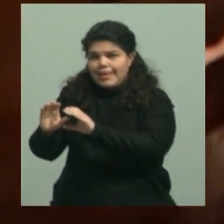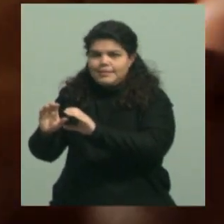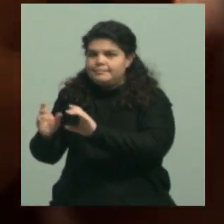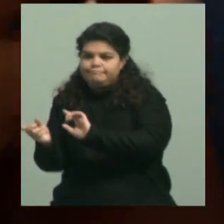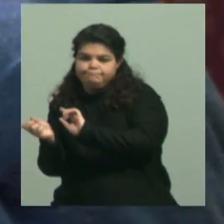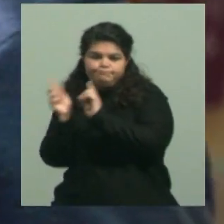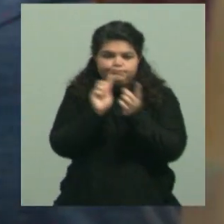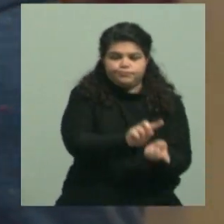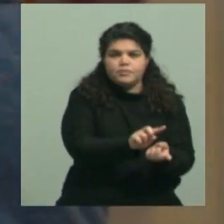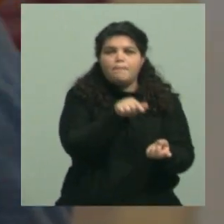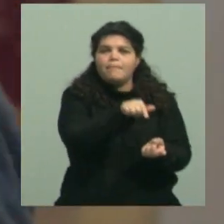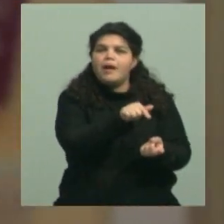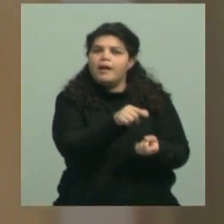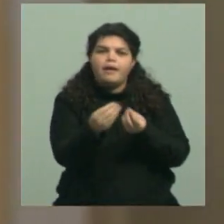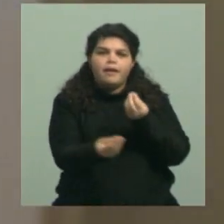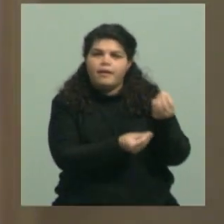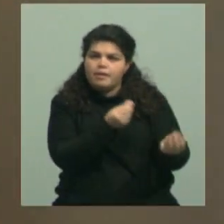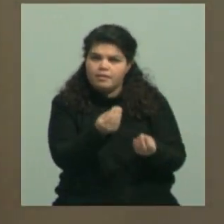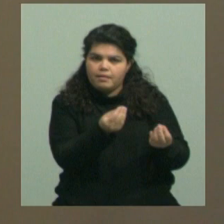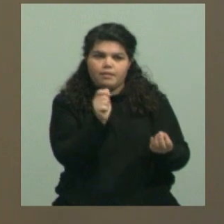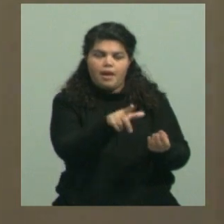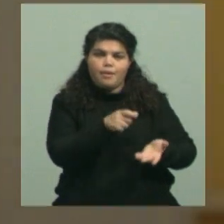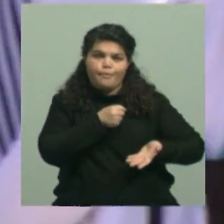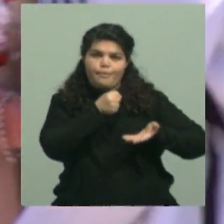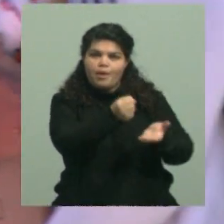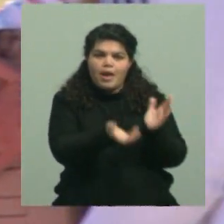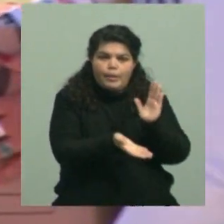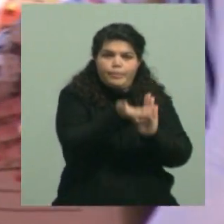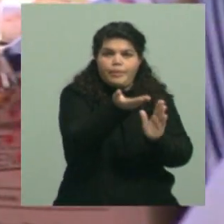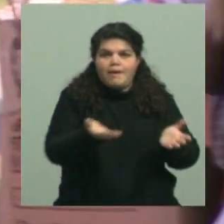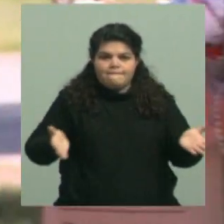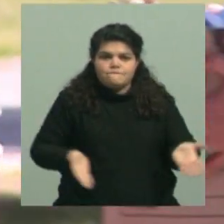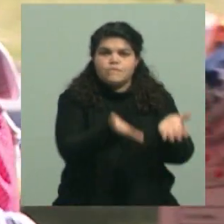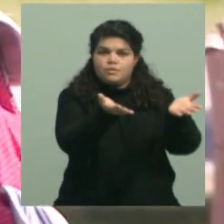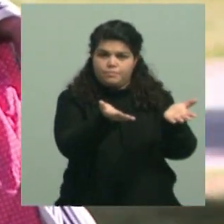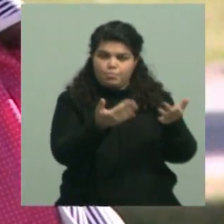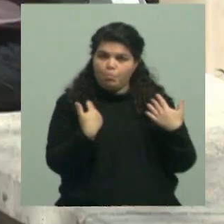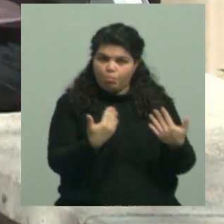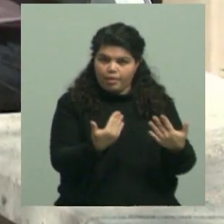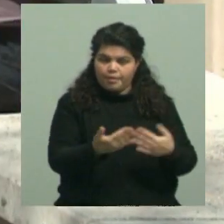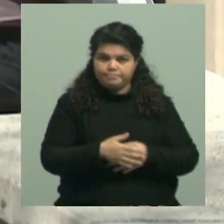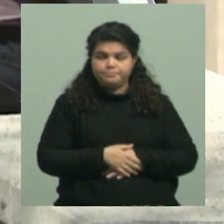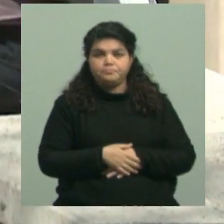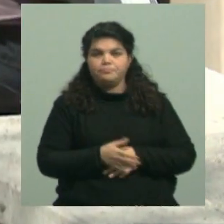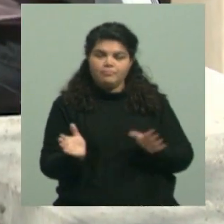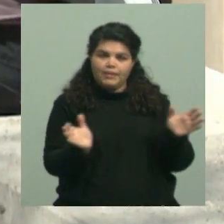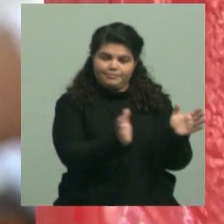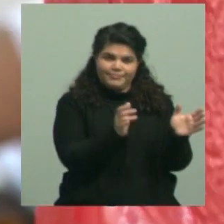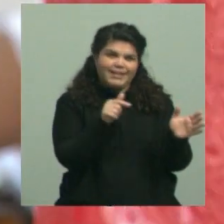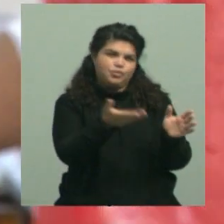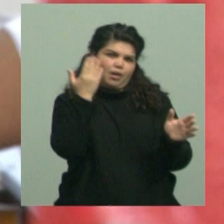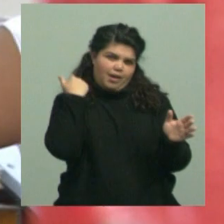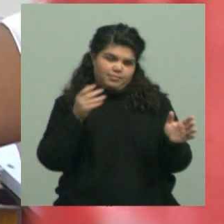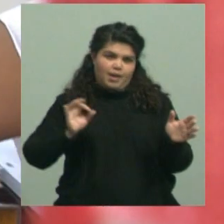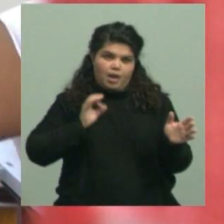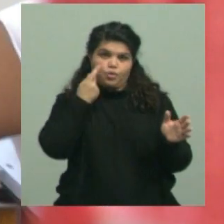becas. Esto fue lo que sucedió a comienzo de año. Luego tuvimos a partir de mayo